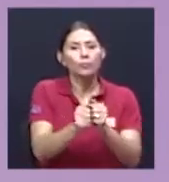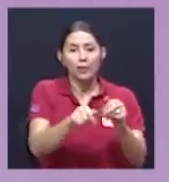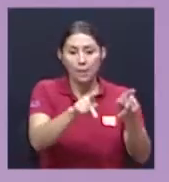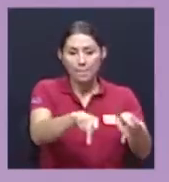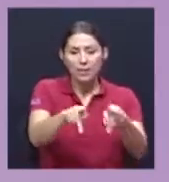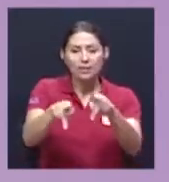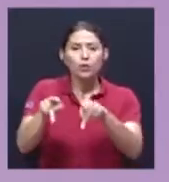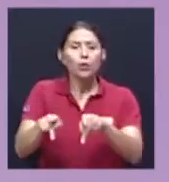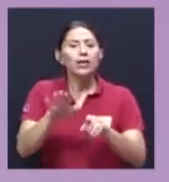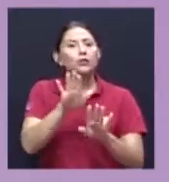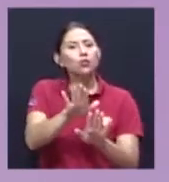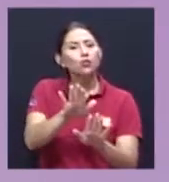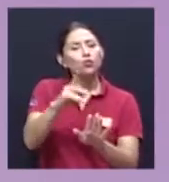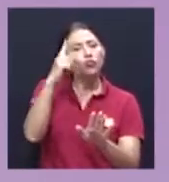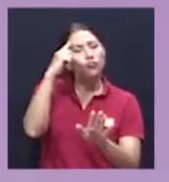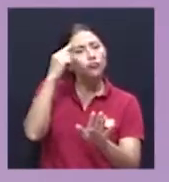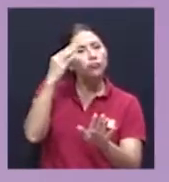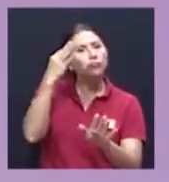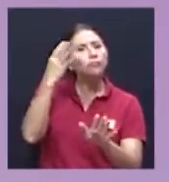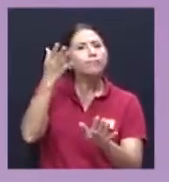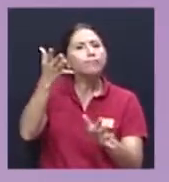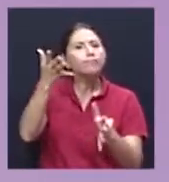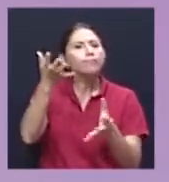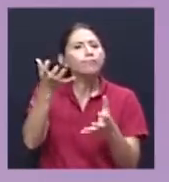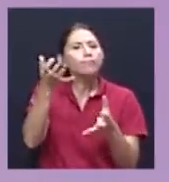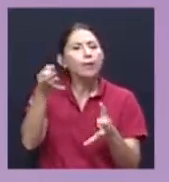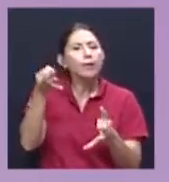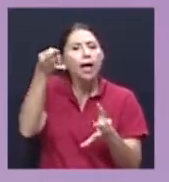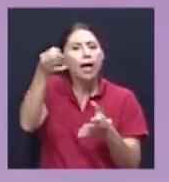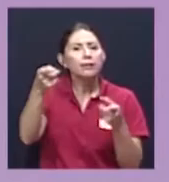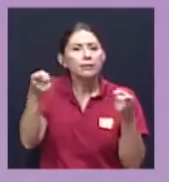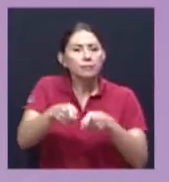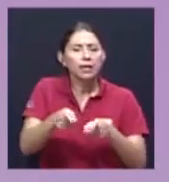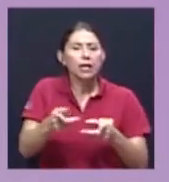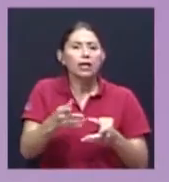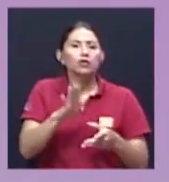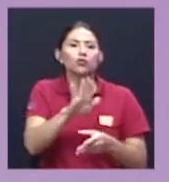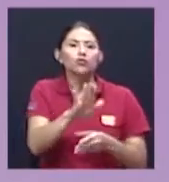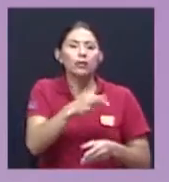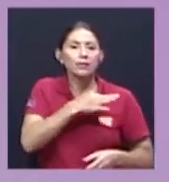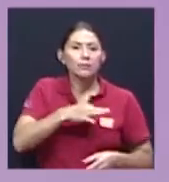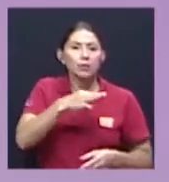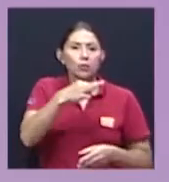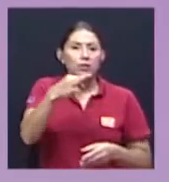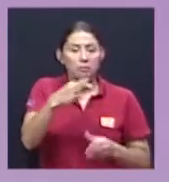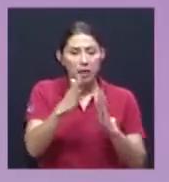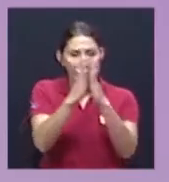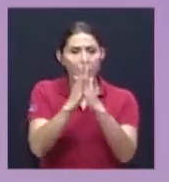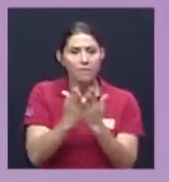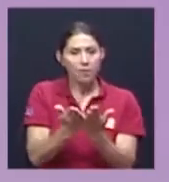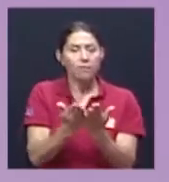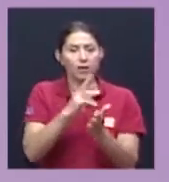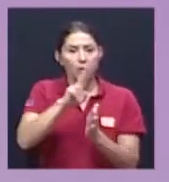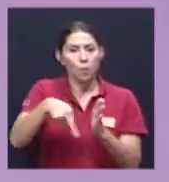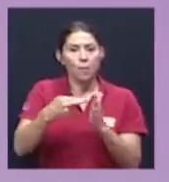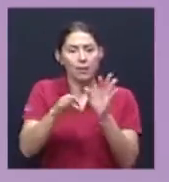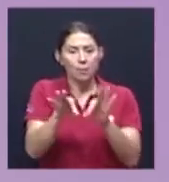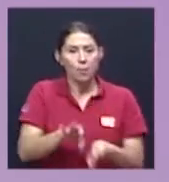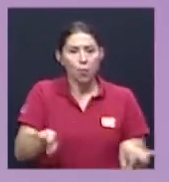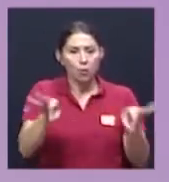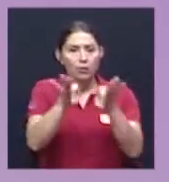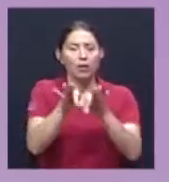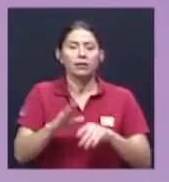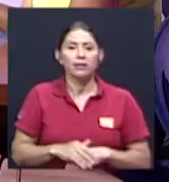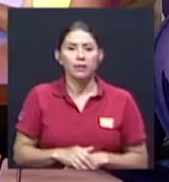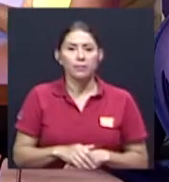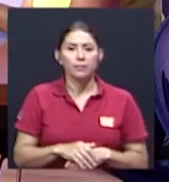con espiritualidades de las personas y en ese sentido pues sí la Biblia tiene un papel importante y el otro aspecto